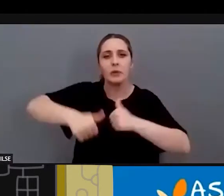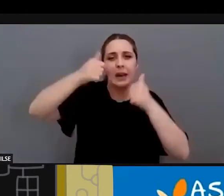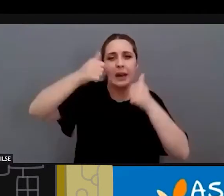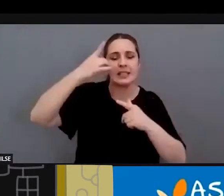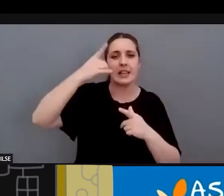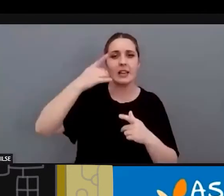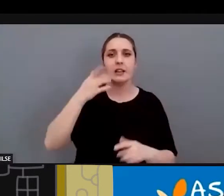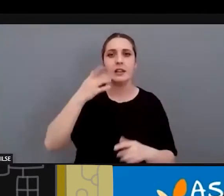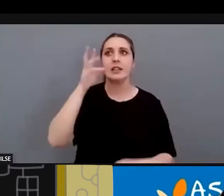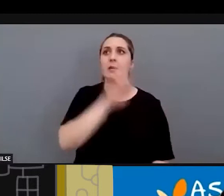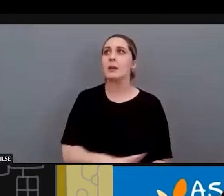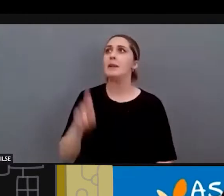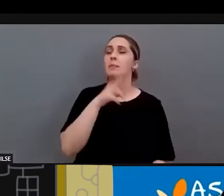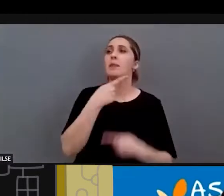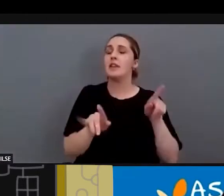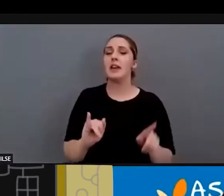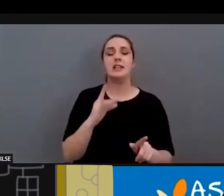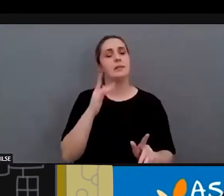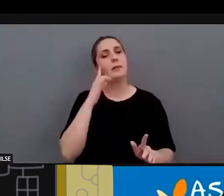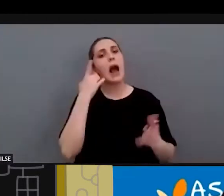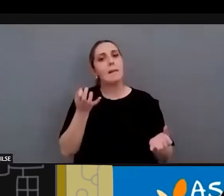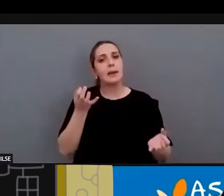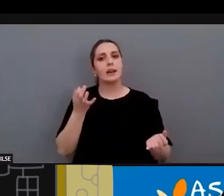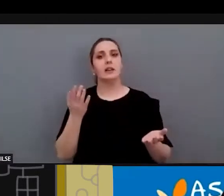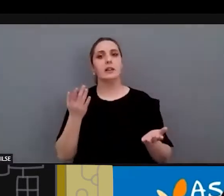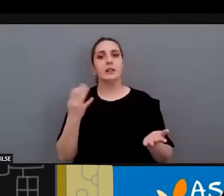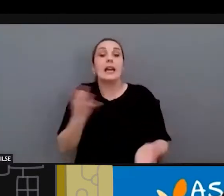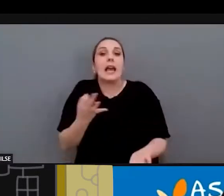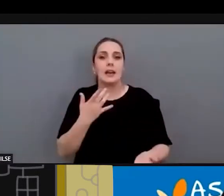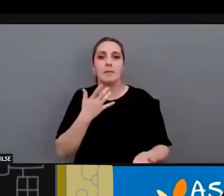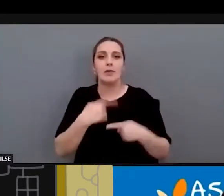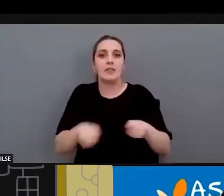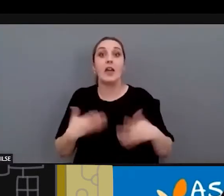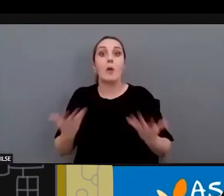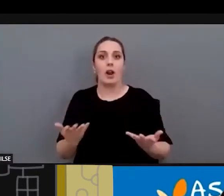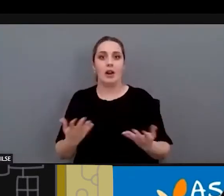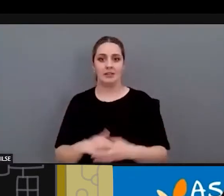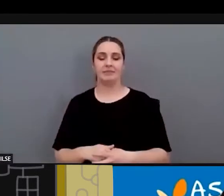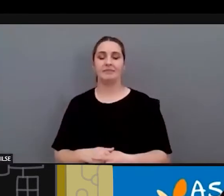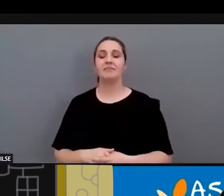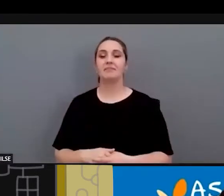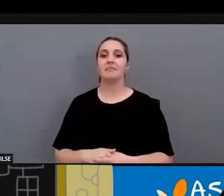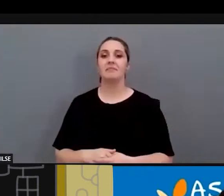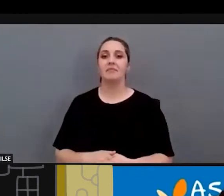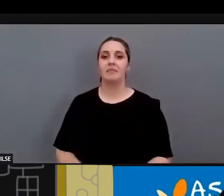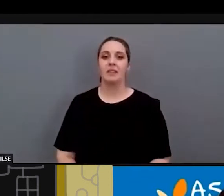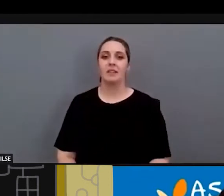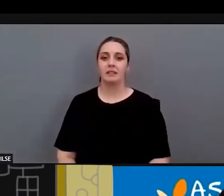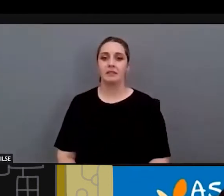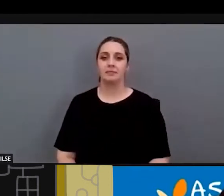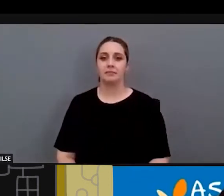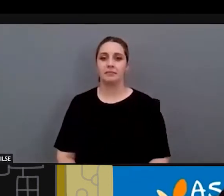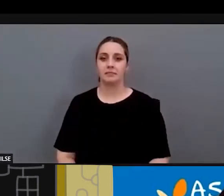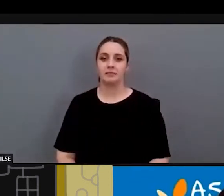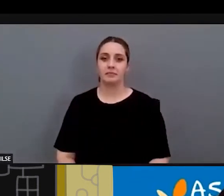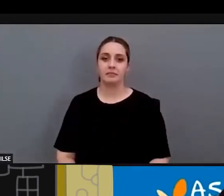existe esa diferencia, sino de concretar en que, por ejemplo, alguna de las personas